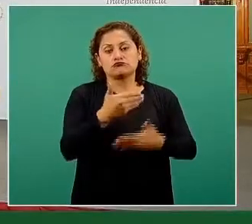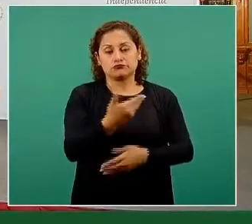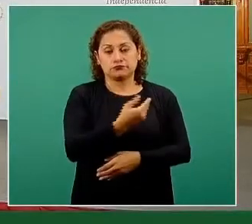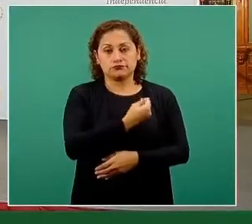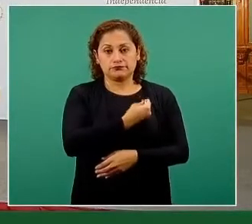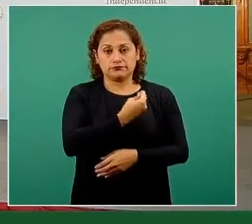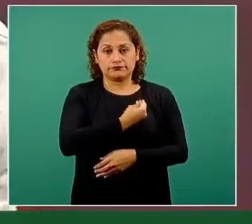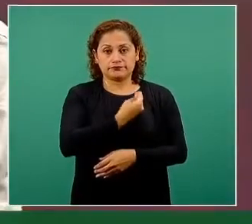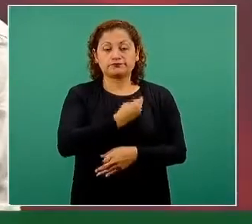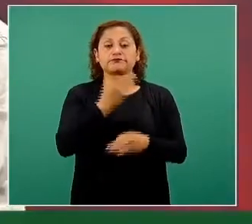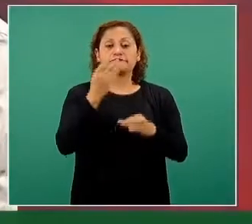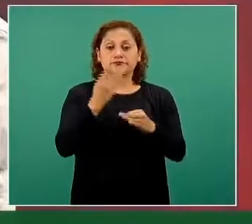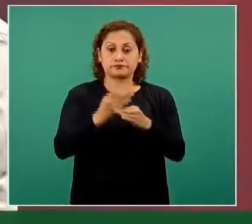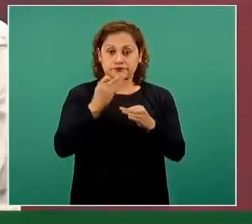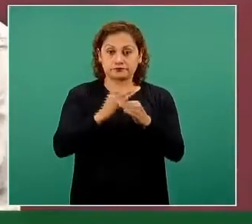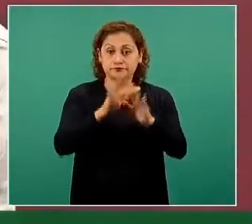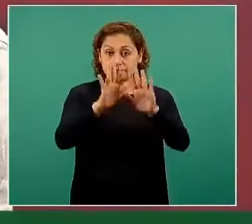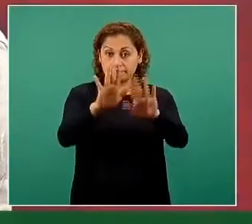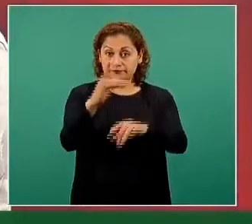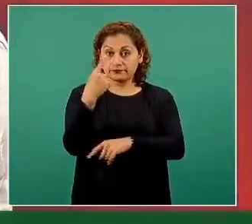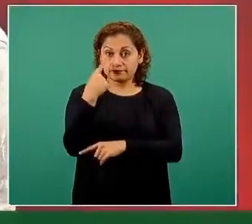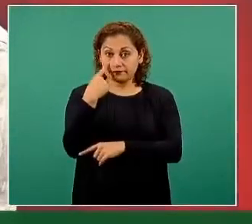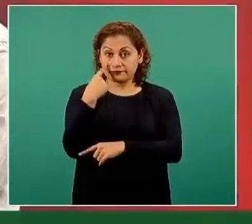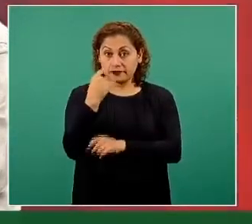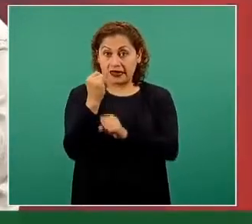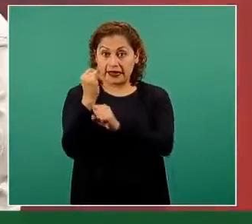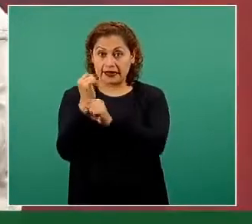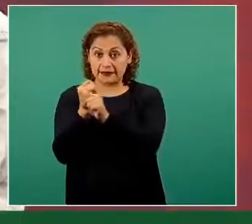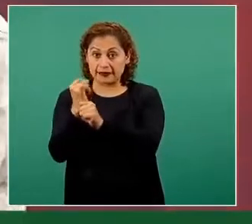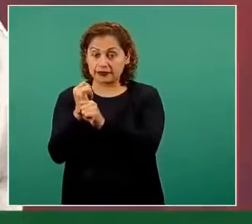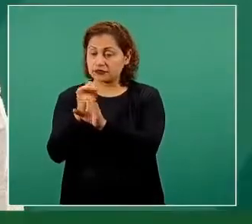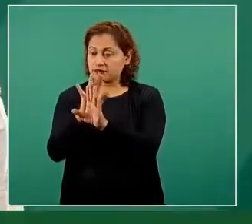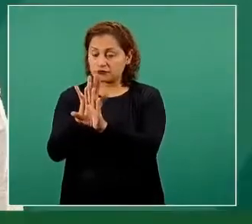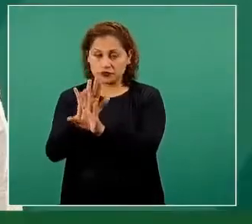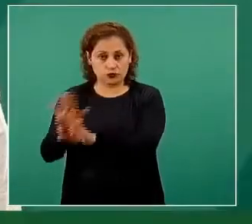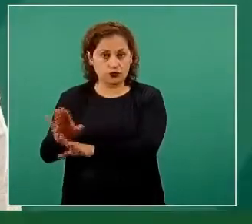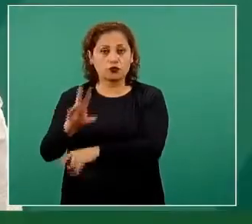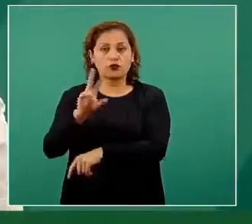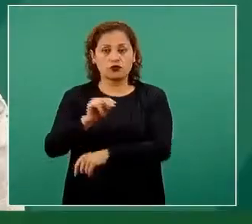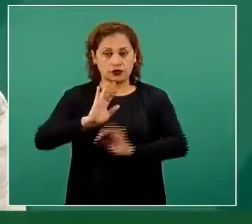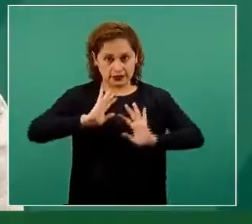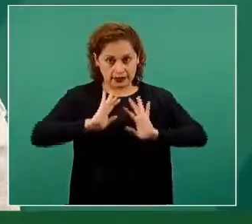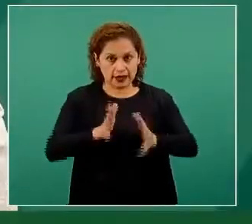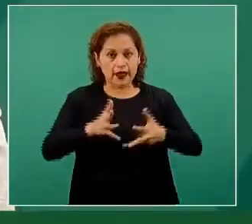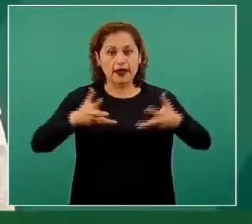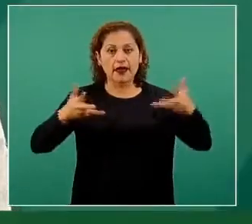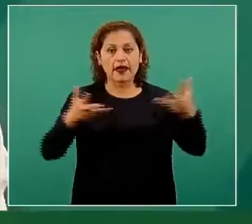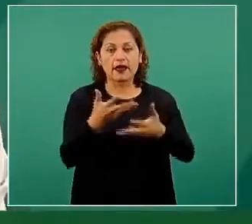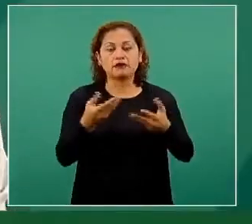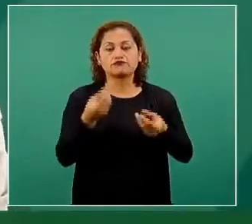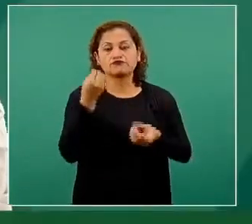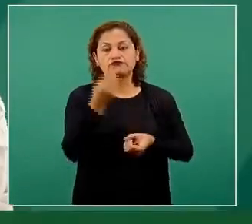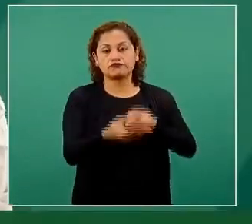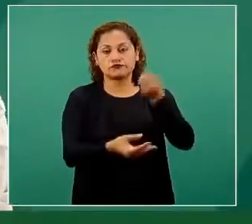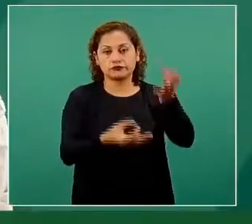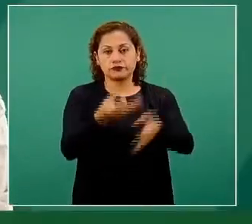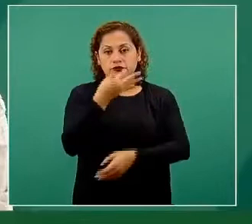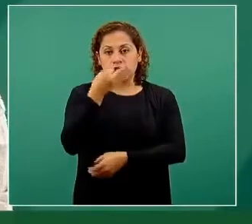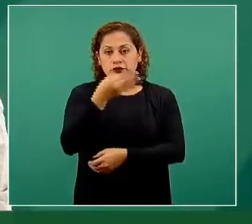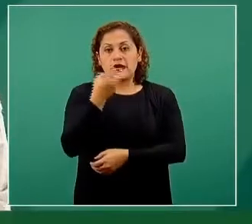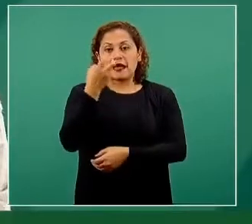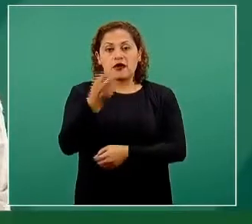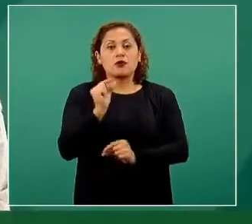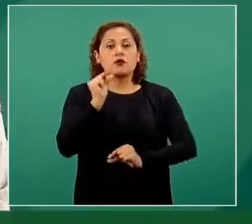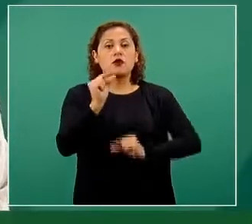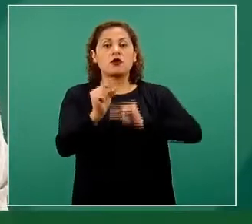operativos, no confundirlos con los protocolos de investigación, protocolos operativos. Y esto se ha ido tutelando de tal